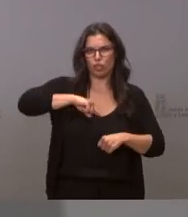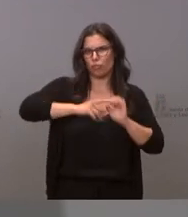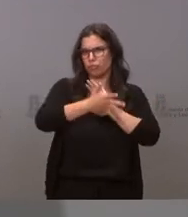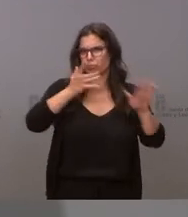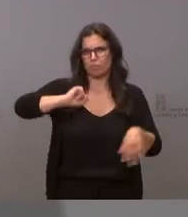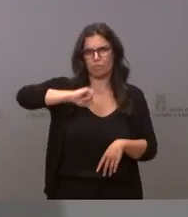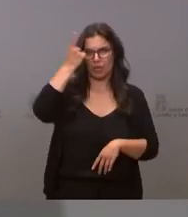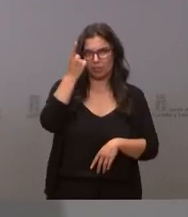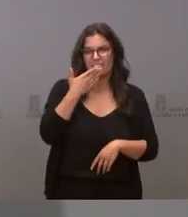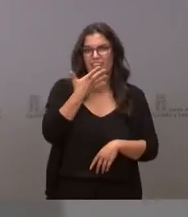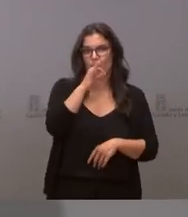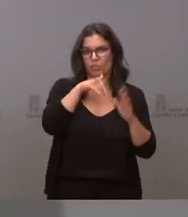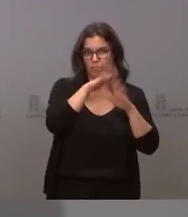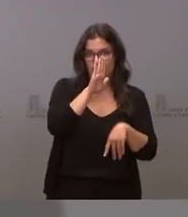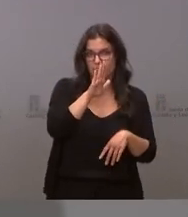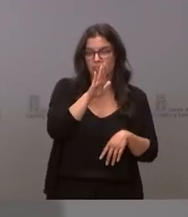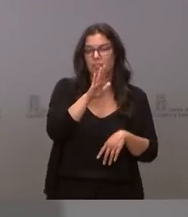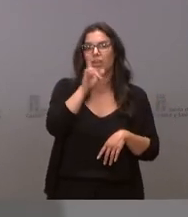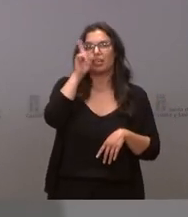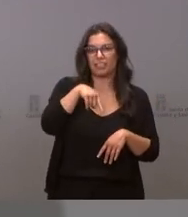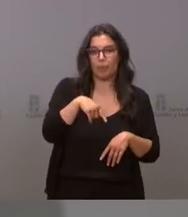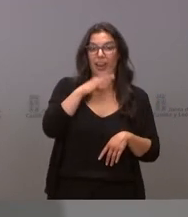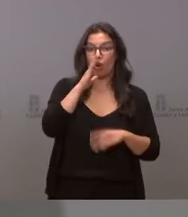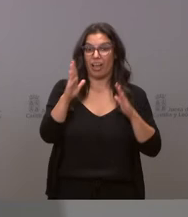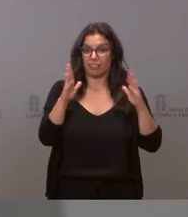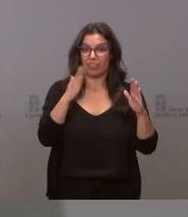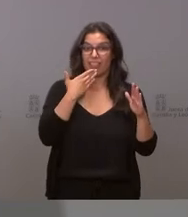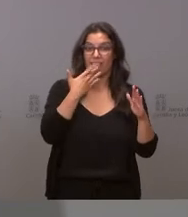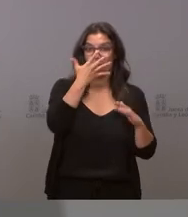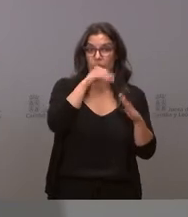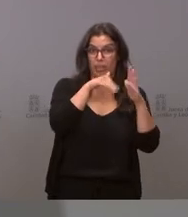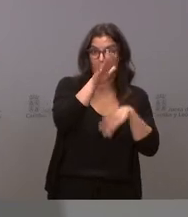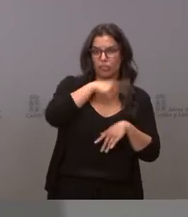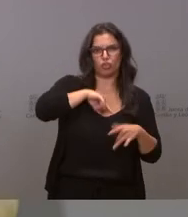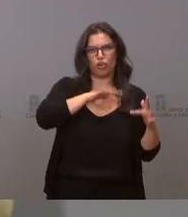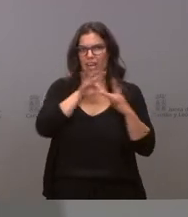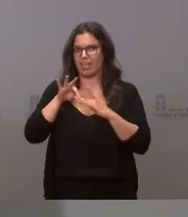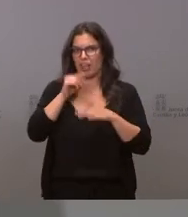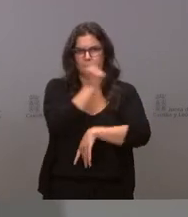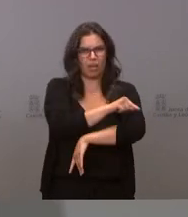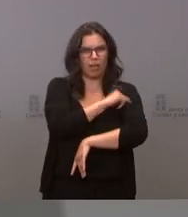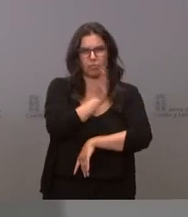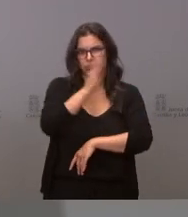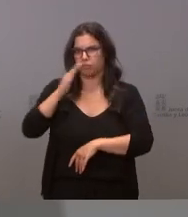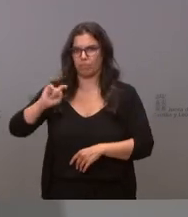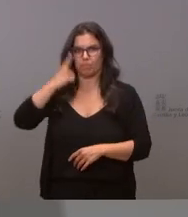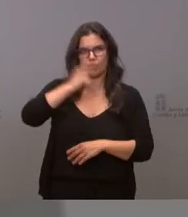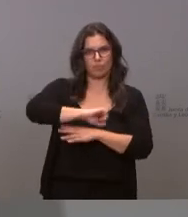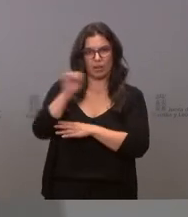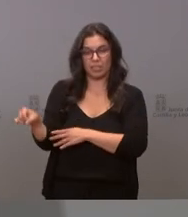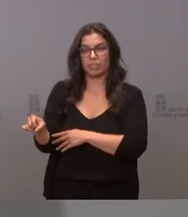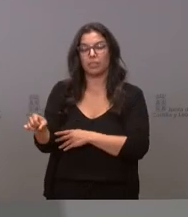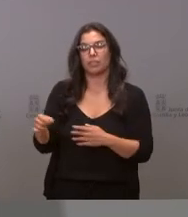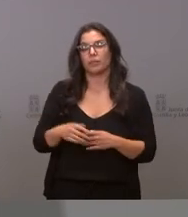seguimos liderando la campaña de vacunación la vacunación por debajo